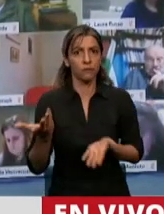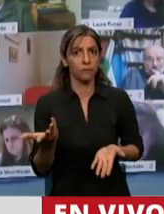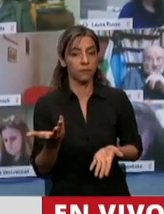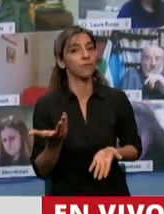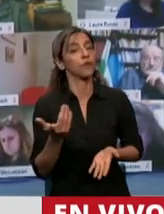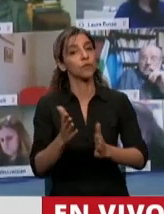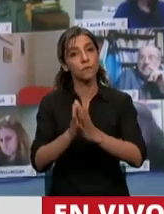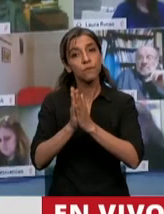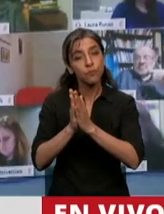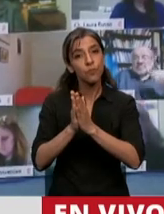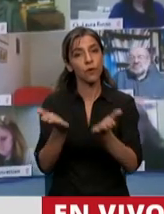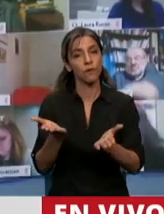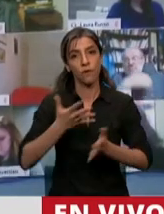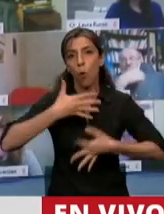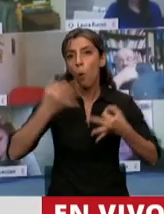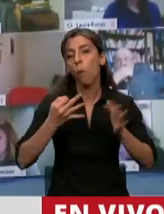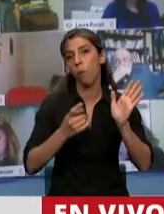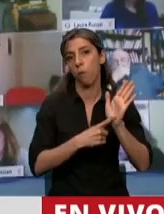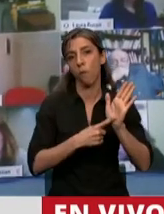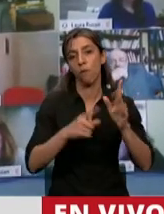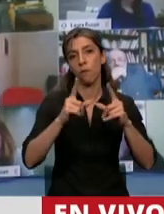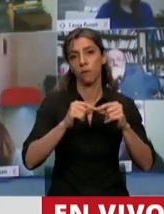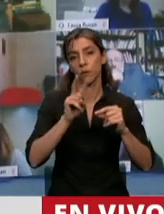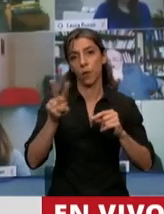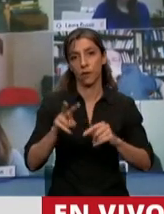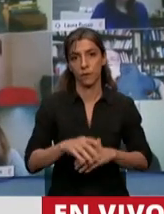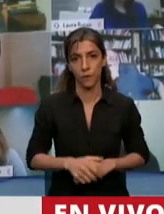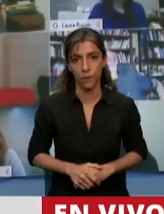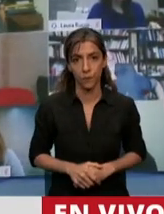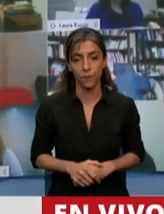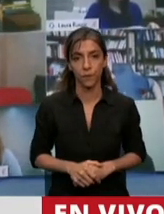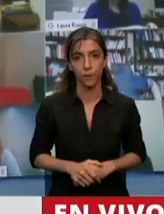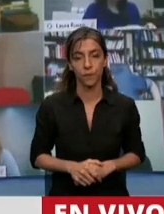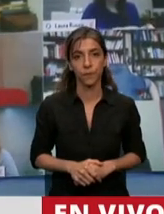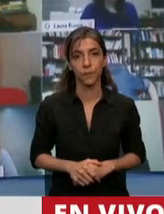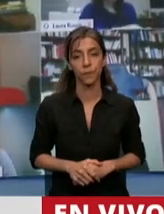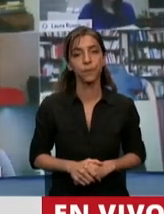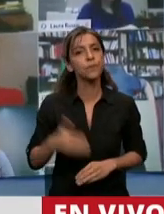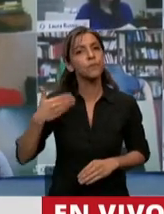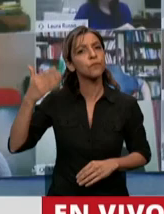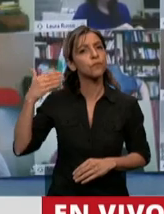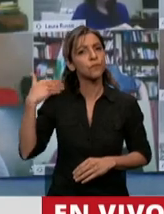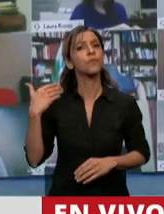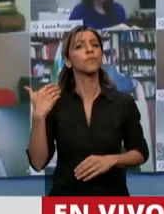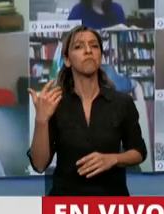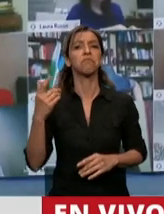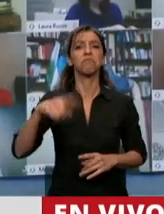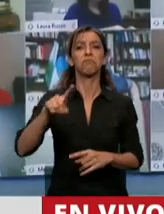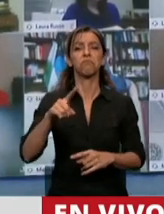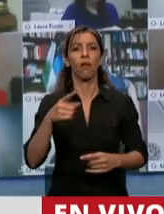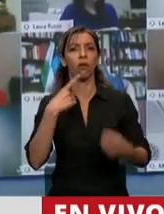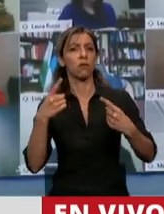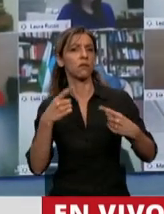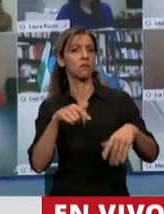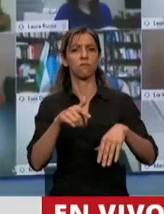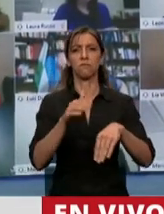cumplir, cumpla el artículo 22 del reglamento. Se nos viene diciendo que somos unos irresponsables